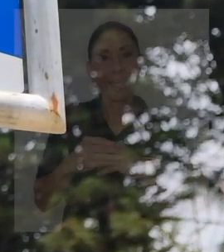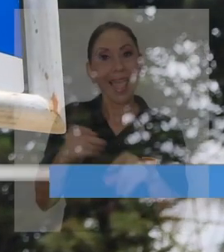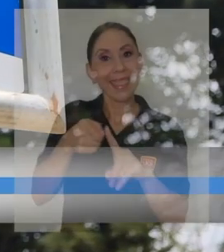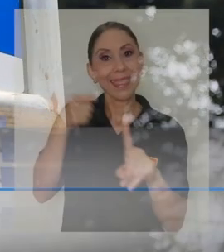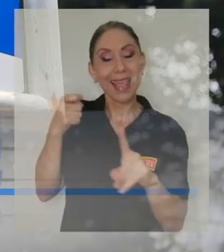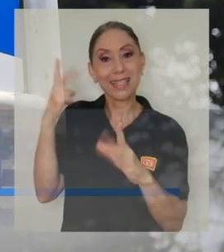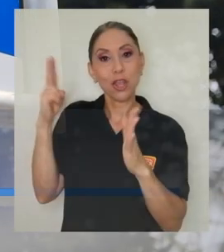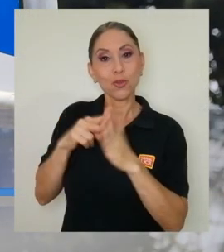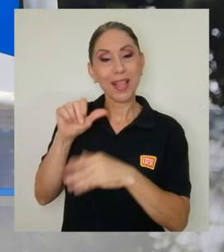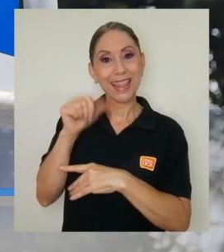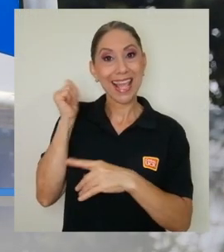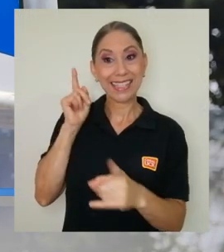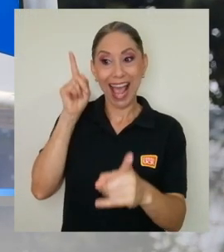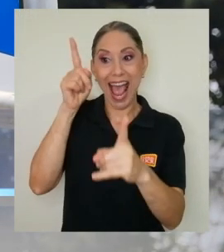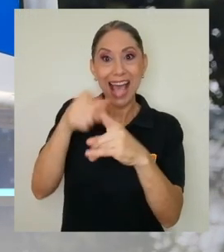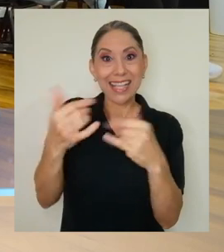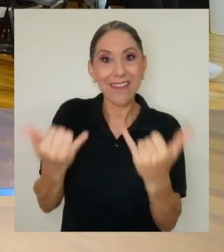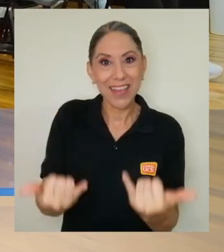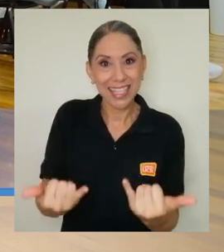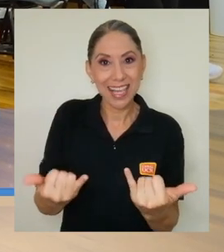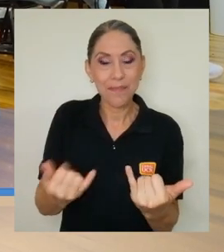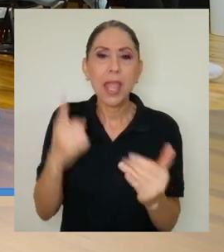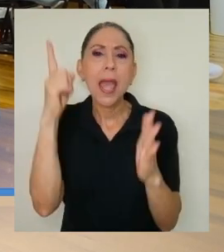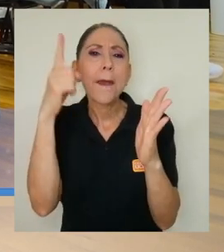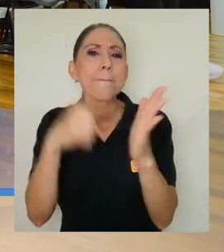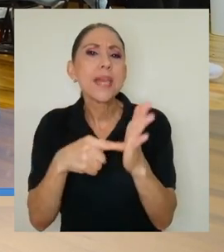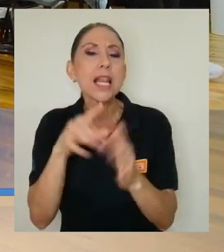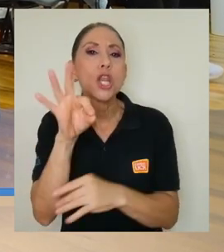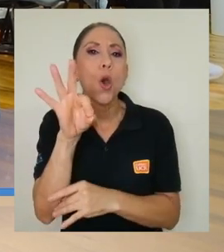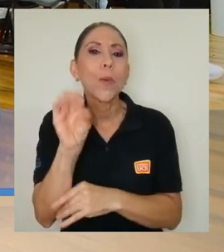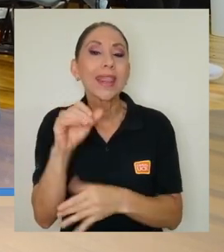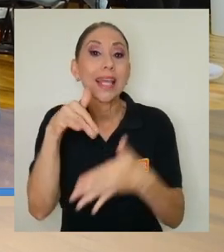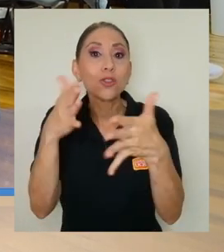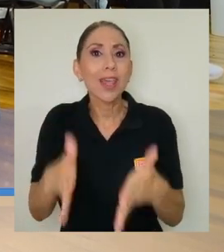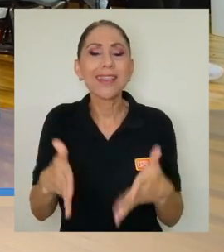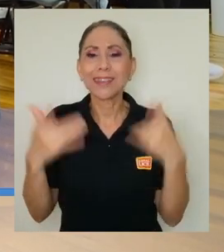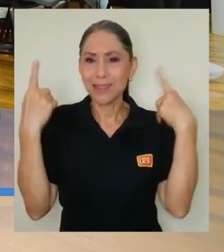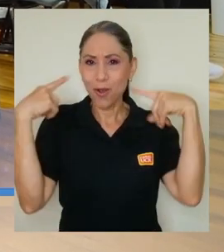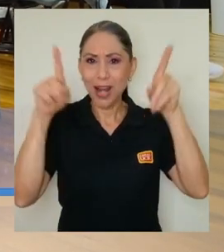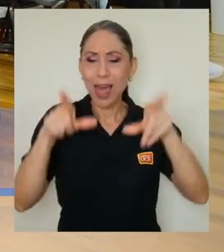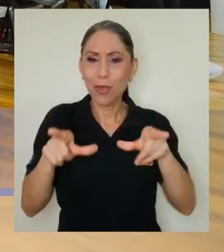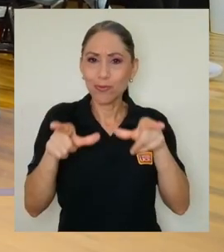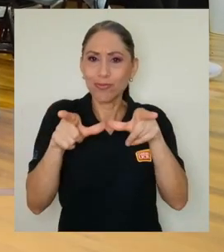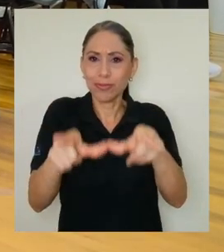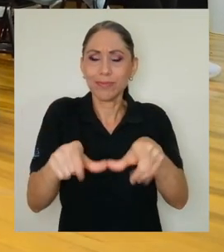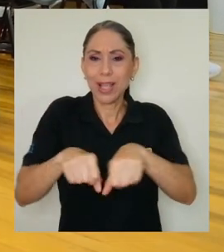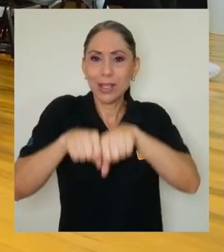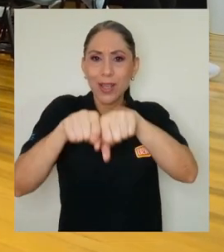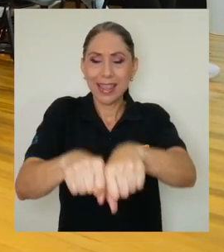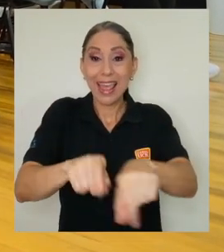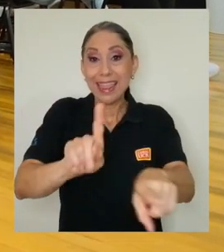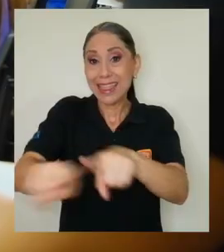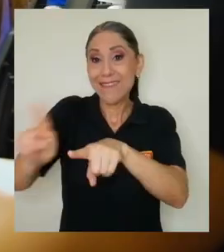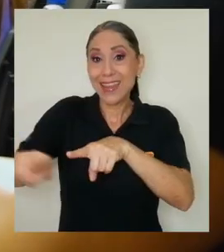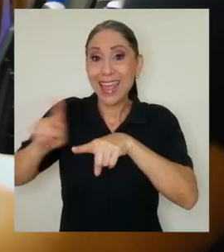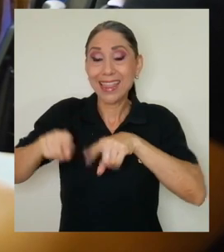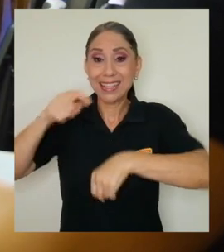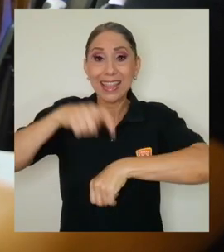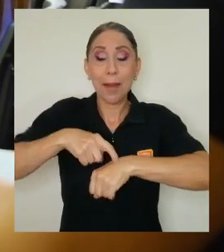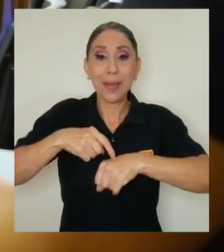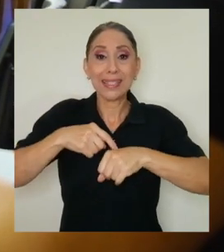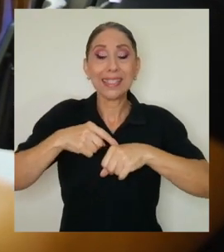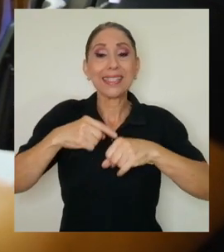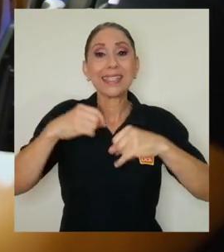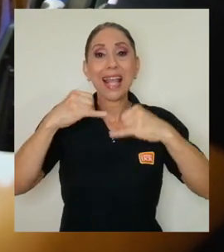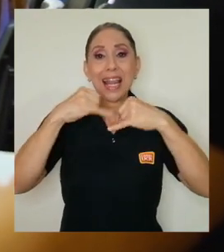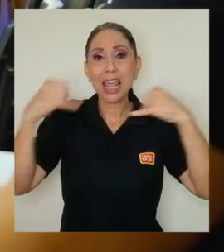Desde 2010 y hasta la fecha, 1,090 estudiantes han logrado graduarse de las diferentes etapas del idioma chino impartido